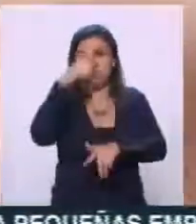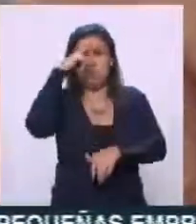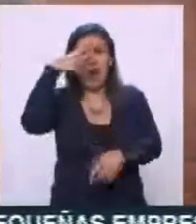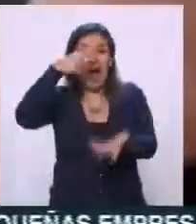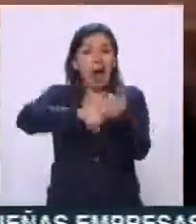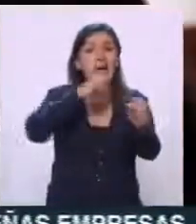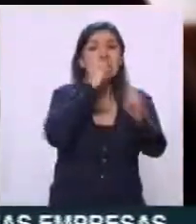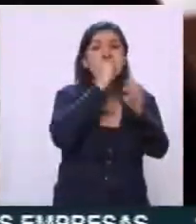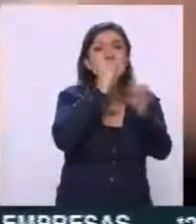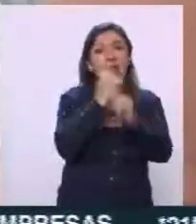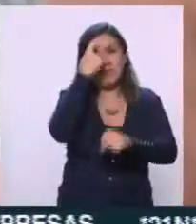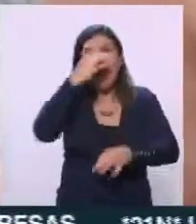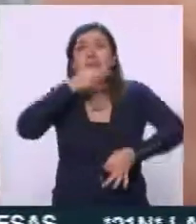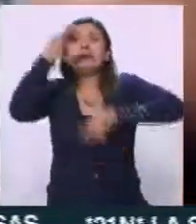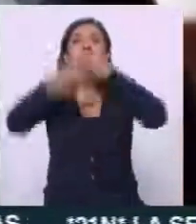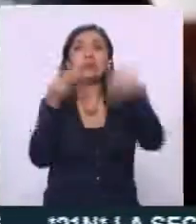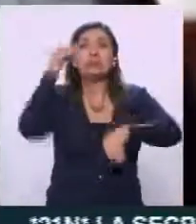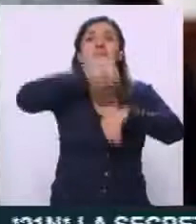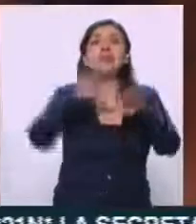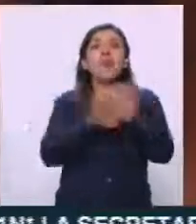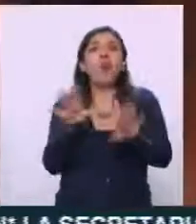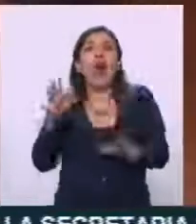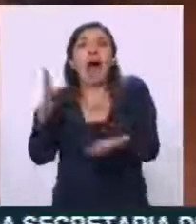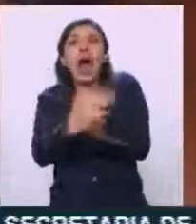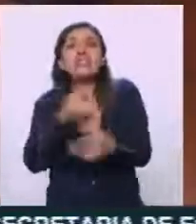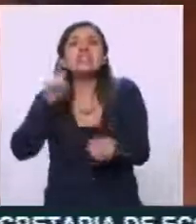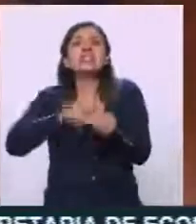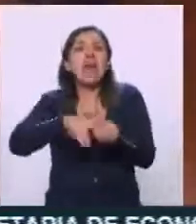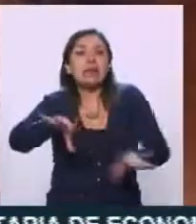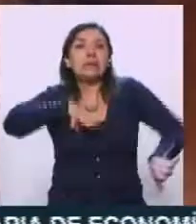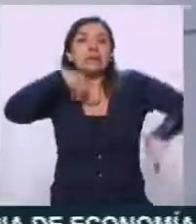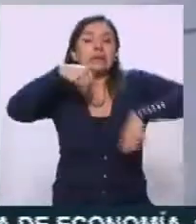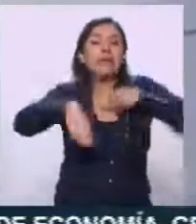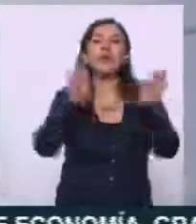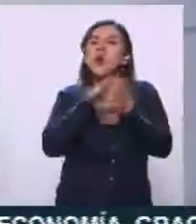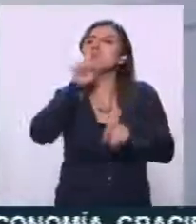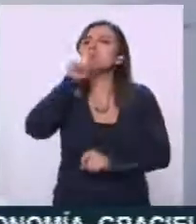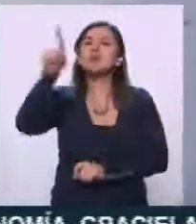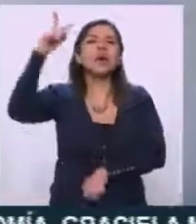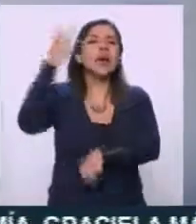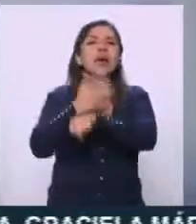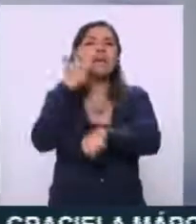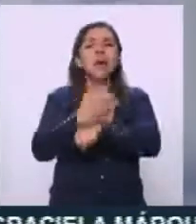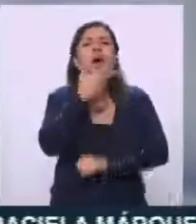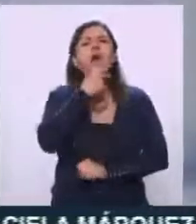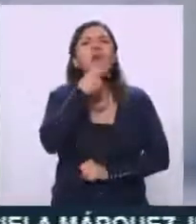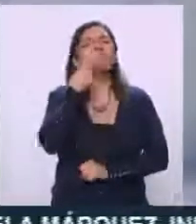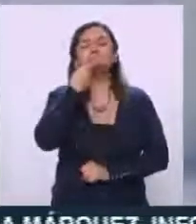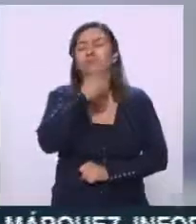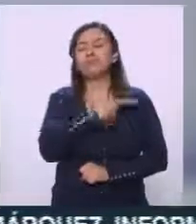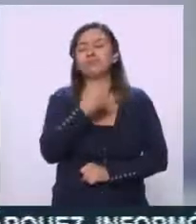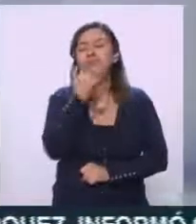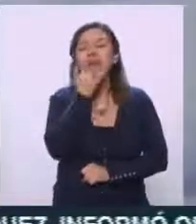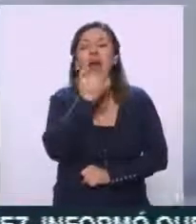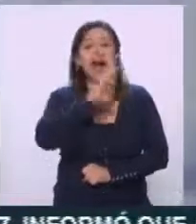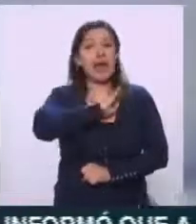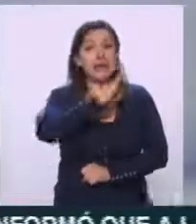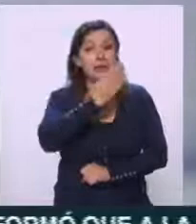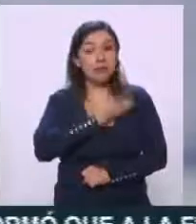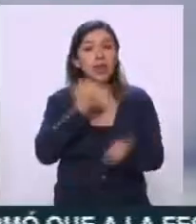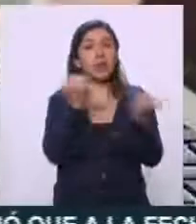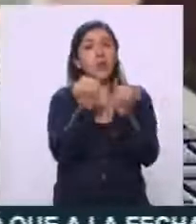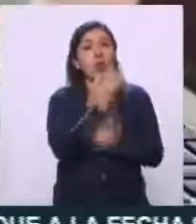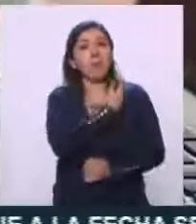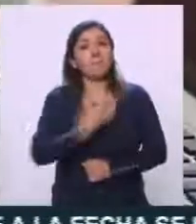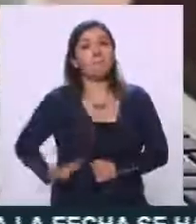posicionar este tipo de noticias, como también ocurre en España, donde al presidente del gobierno español, a Pedro Sánchez, nos están atacando constantemente